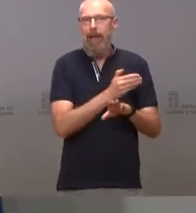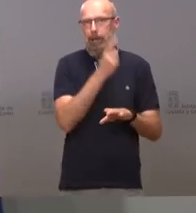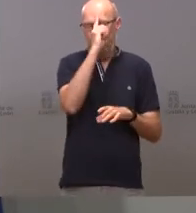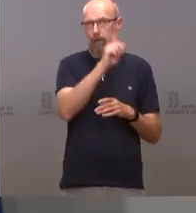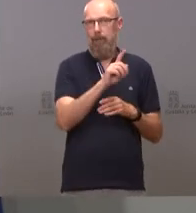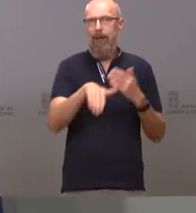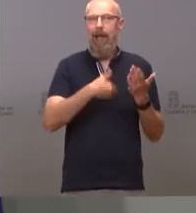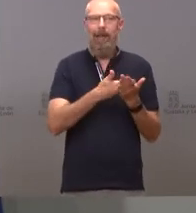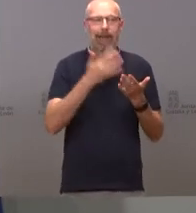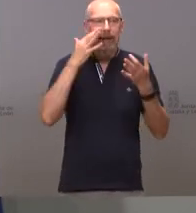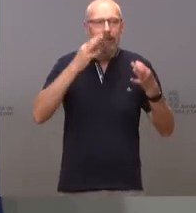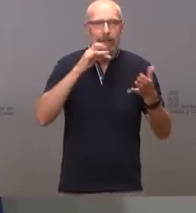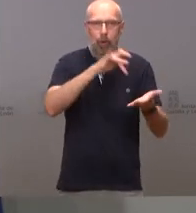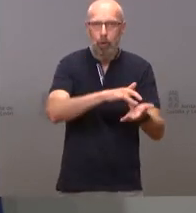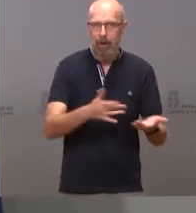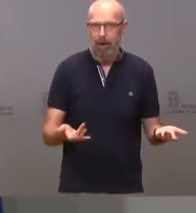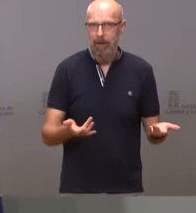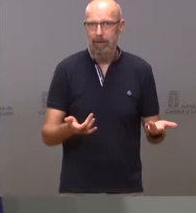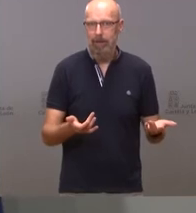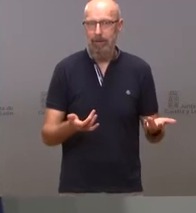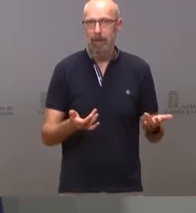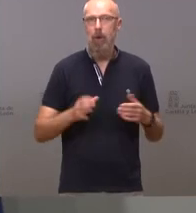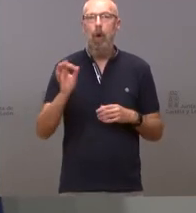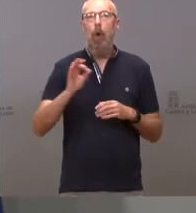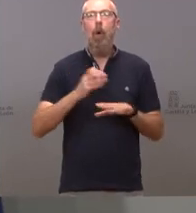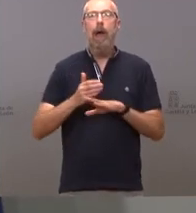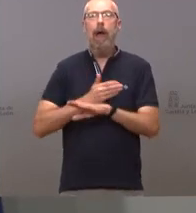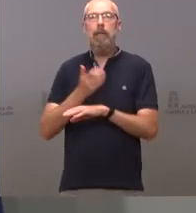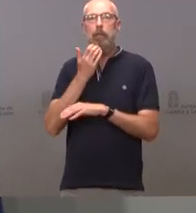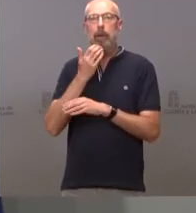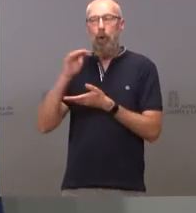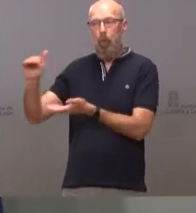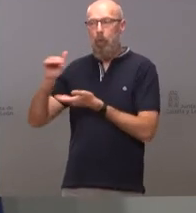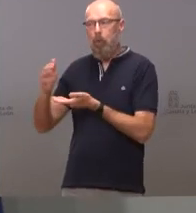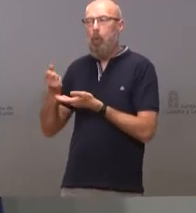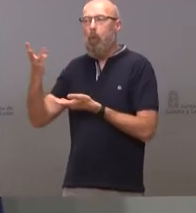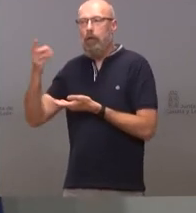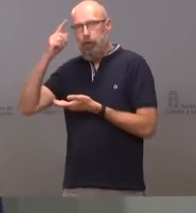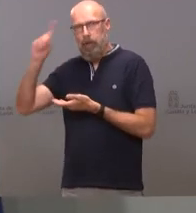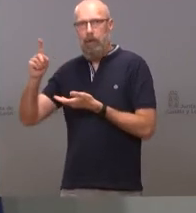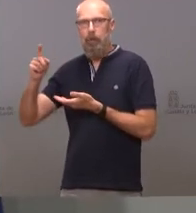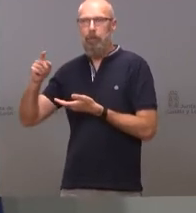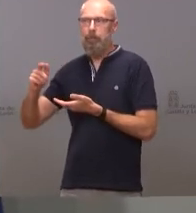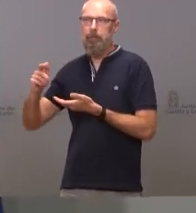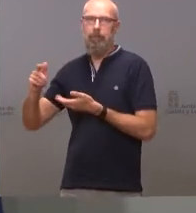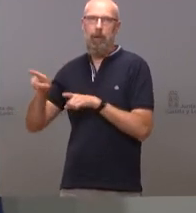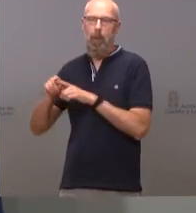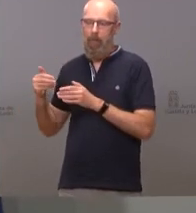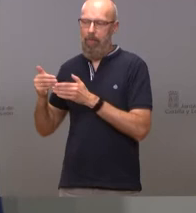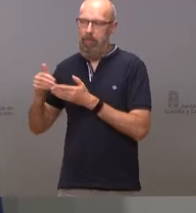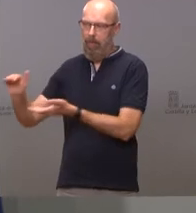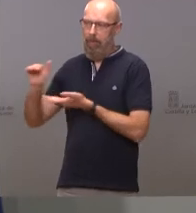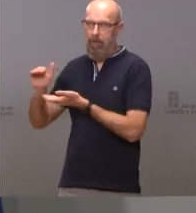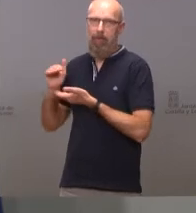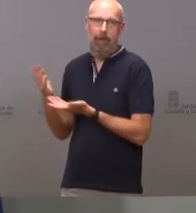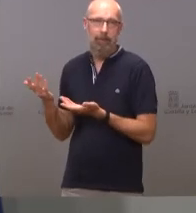ni sabemos tampoco con tiempo suficiente el ritmo de suministro porque esto es lo que nos ha ocurrido en estas semanas